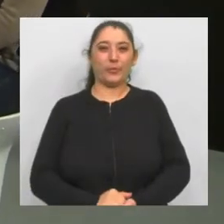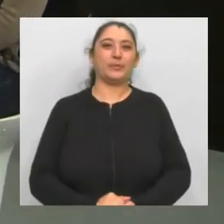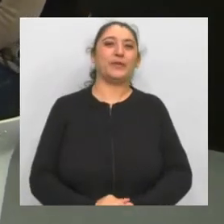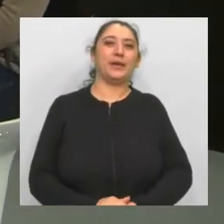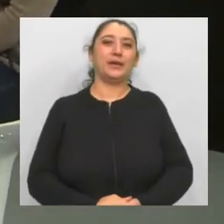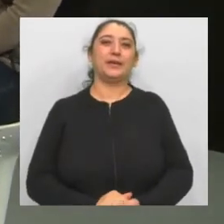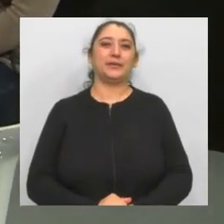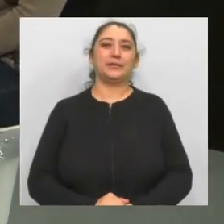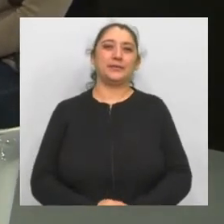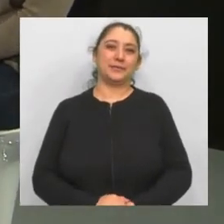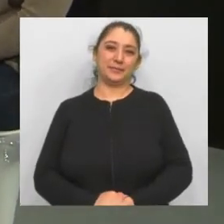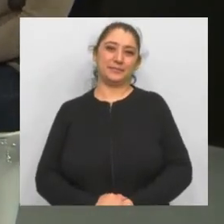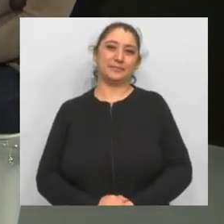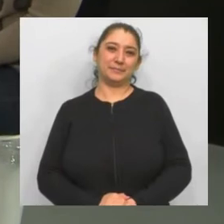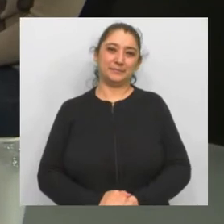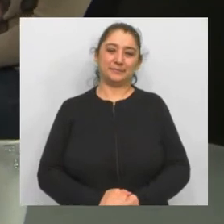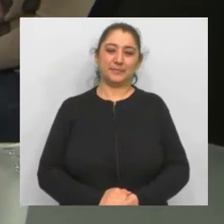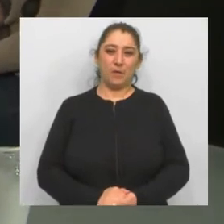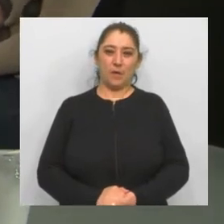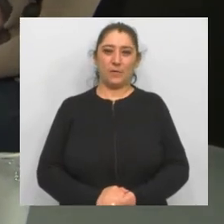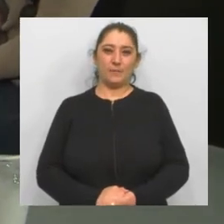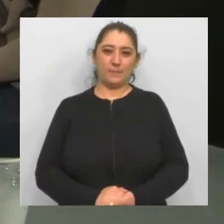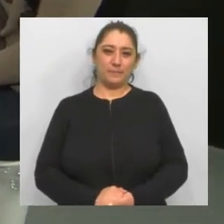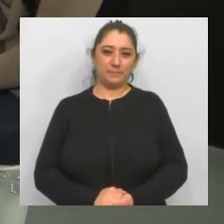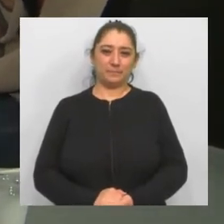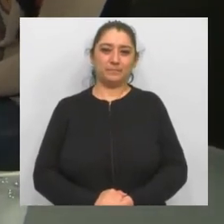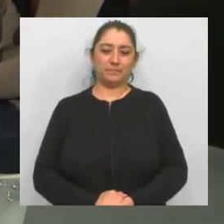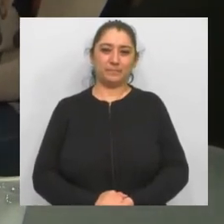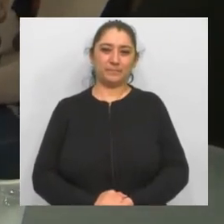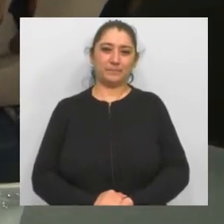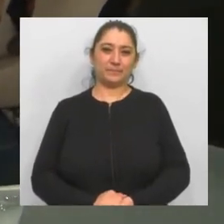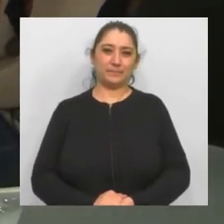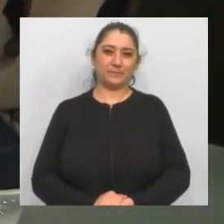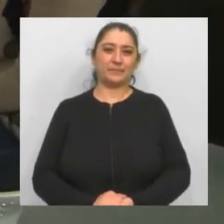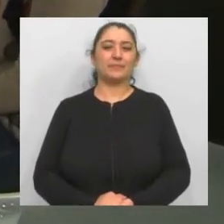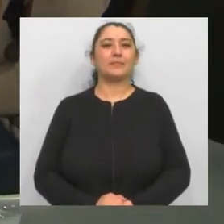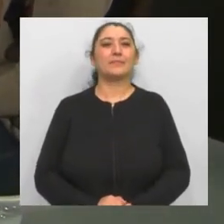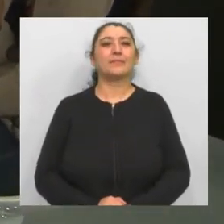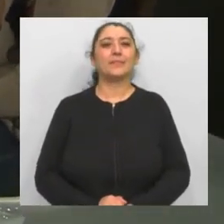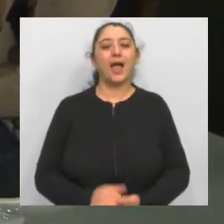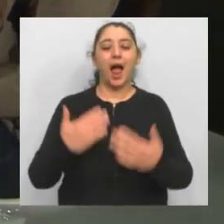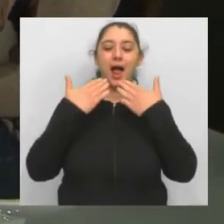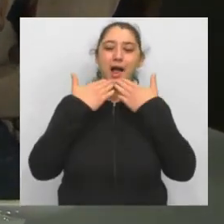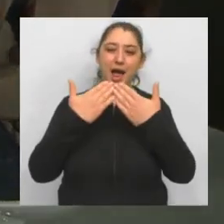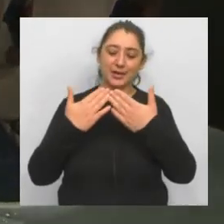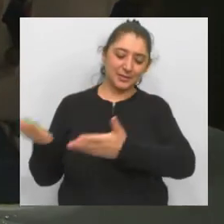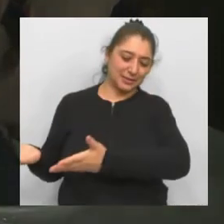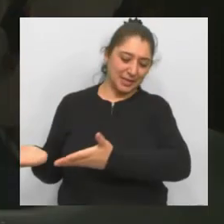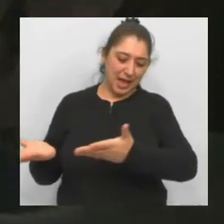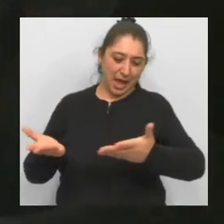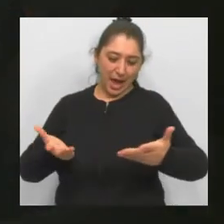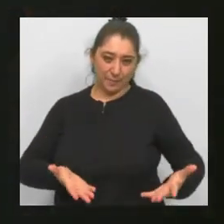rebelión de las polleras. Que yo la recomiendo, es extraordinaria, así que a no perderse la... Celia, yo te agradezco muchísimo y